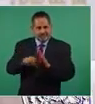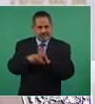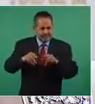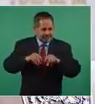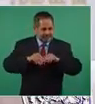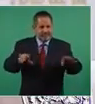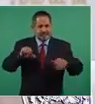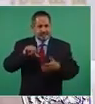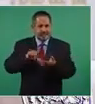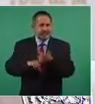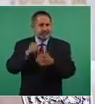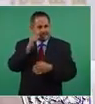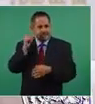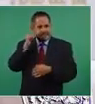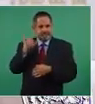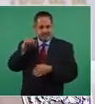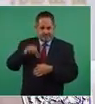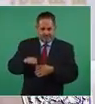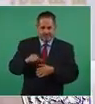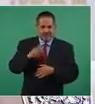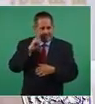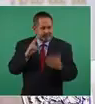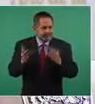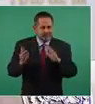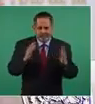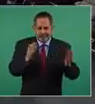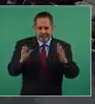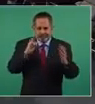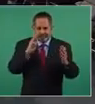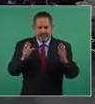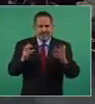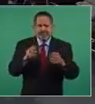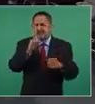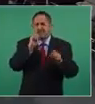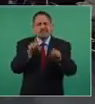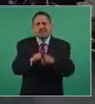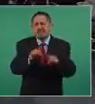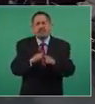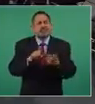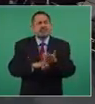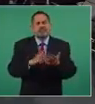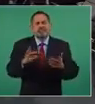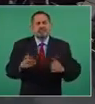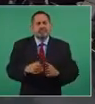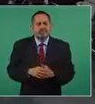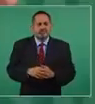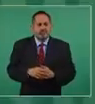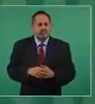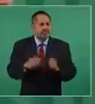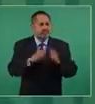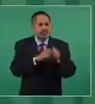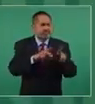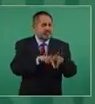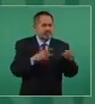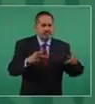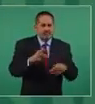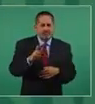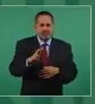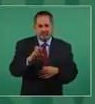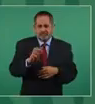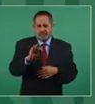de ayer y de hoy y haga lo mismo con el reforma